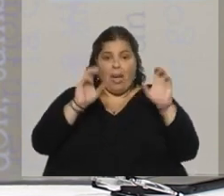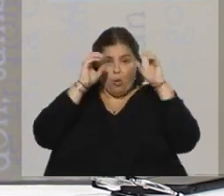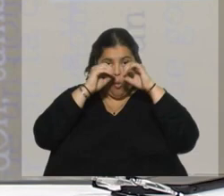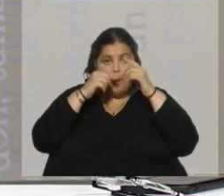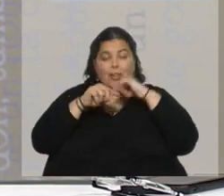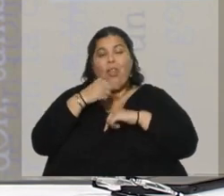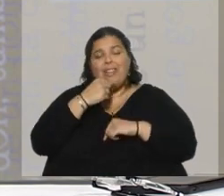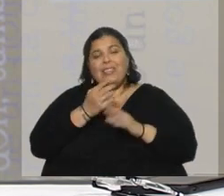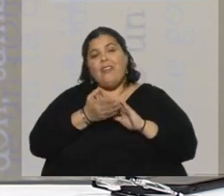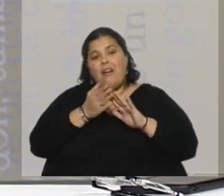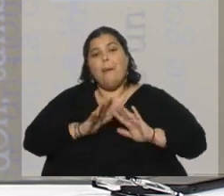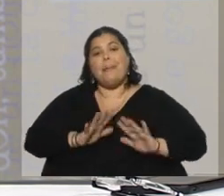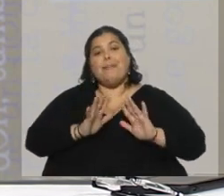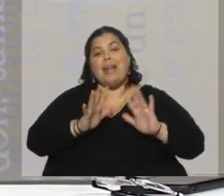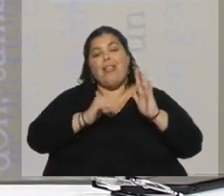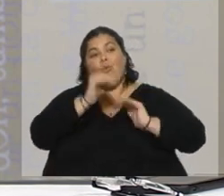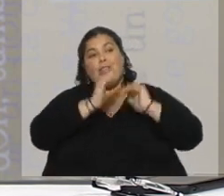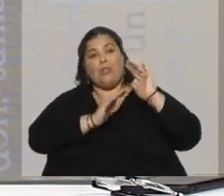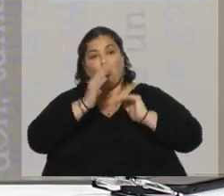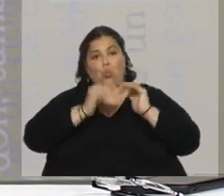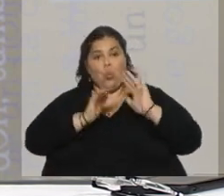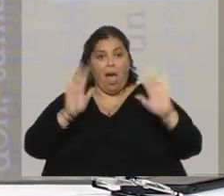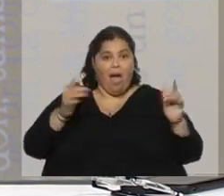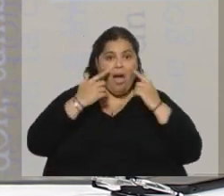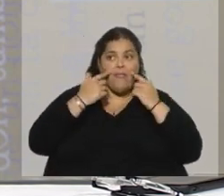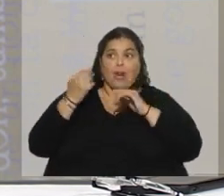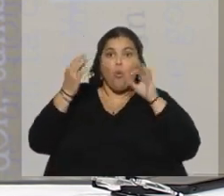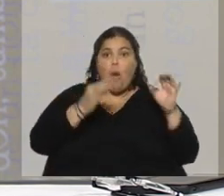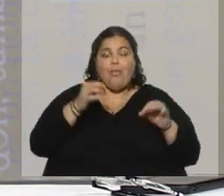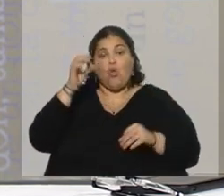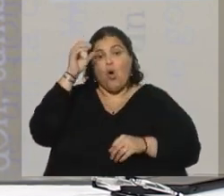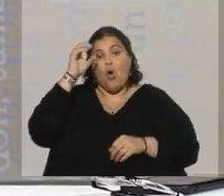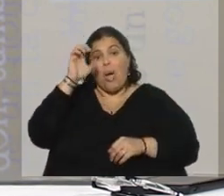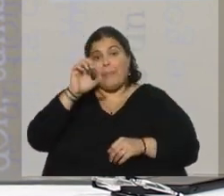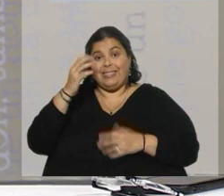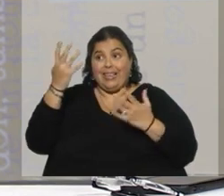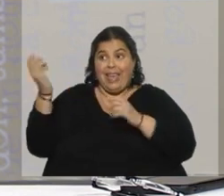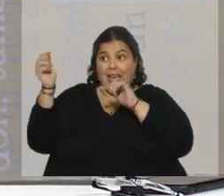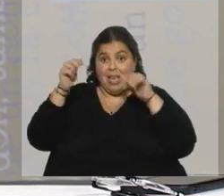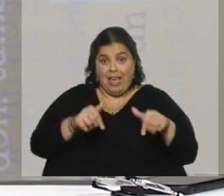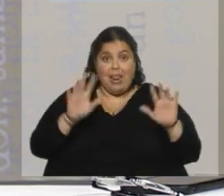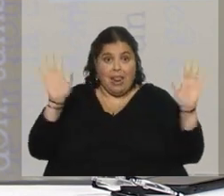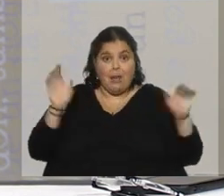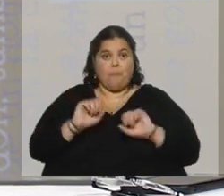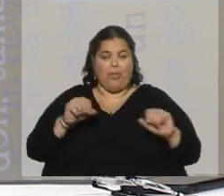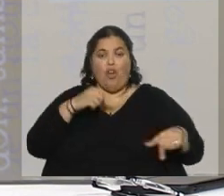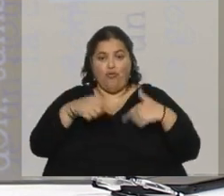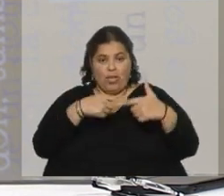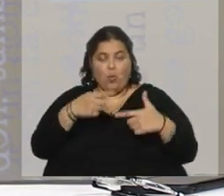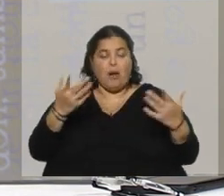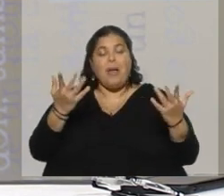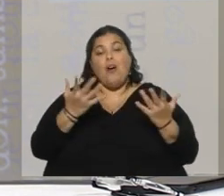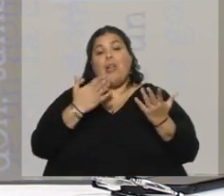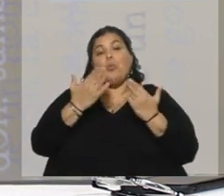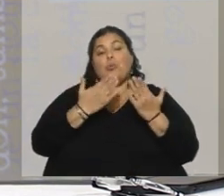nos adelantaron que están preparando obras de infraestructura básicas para estar preparados cuando la empresa decida o tome la decisión de seguir adelante. Estuvimos